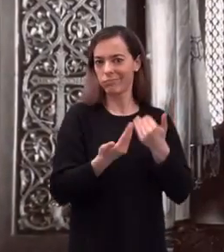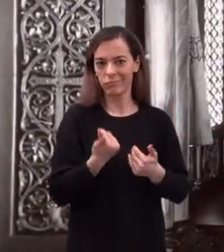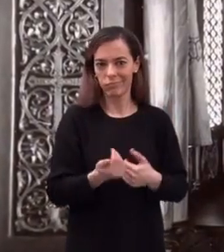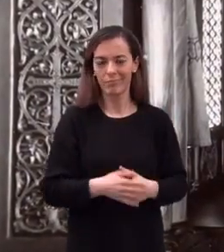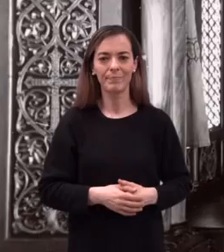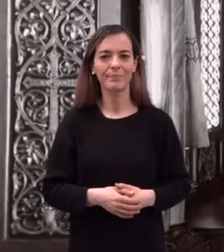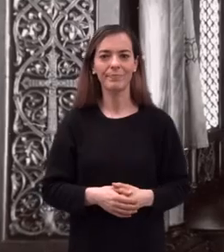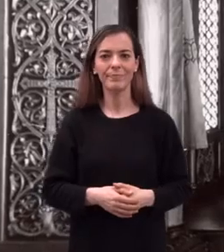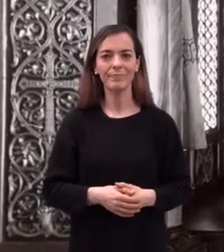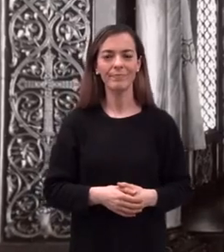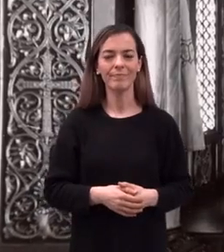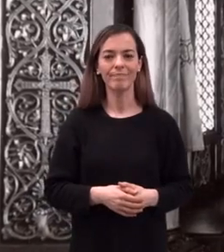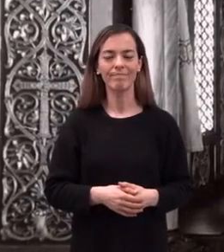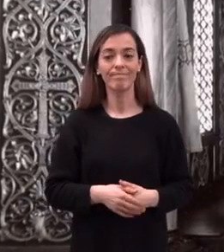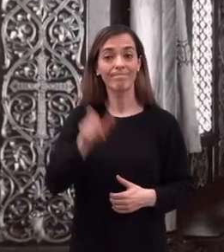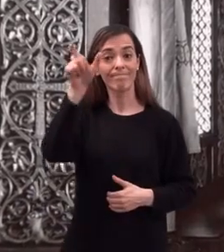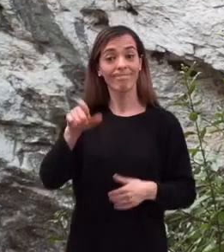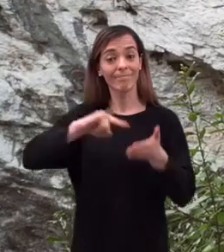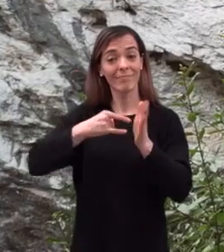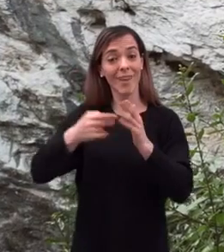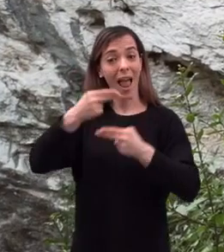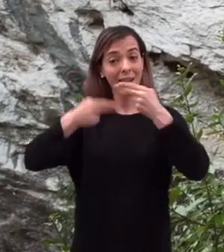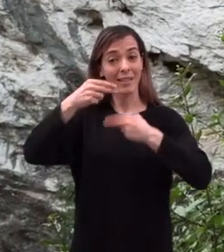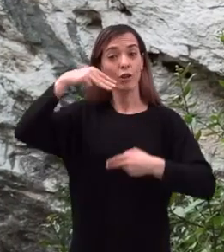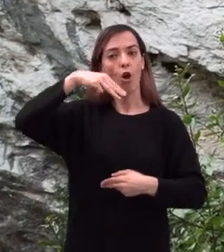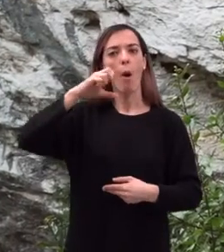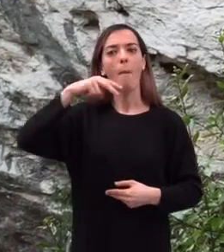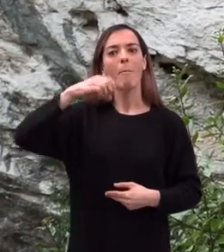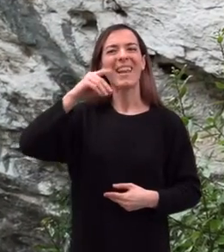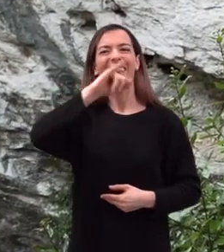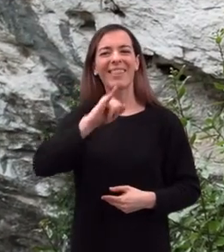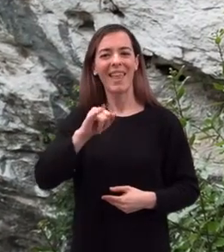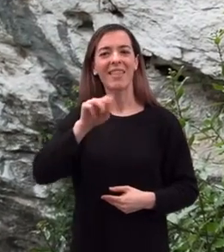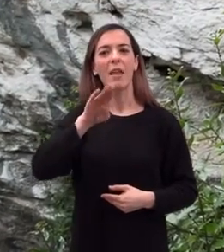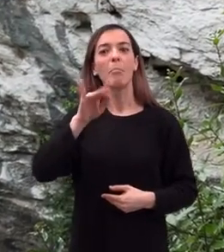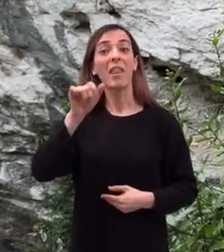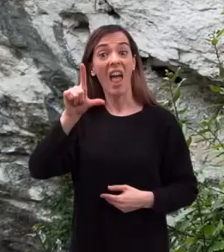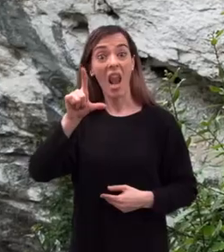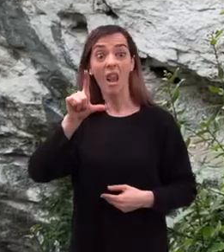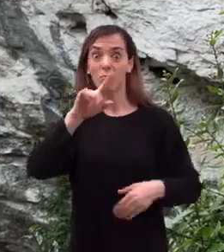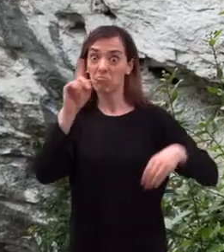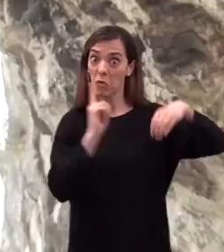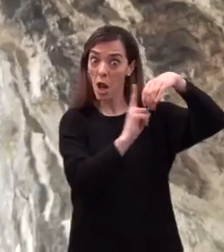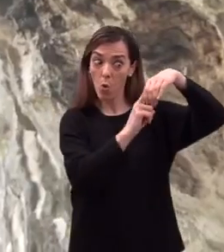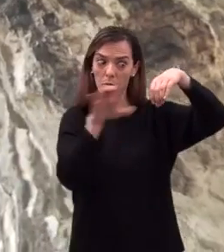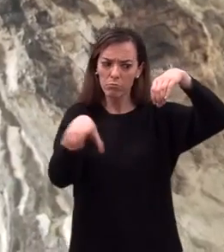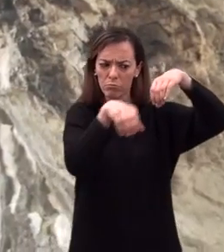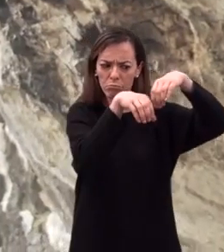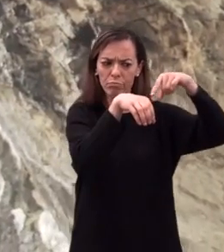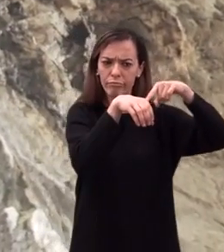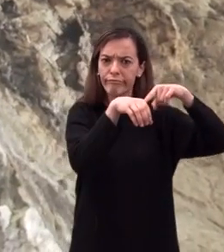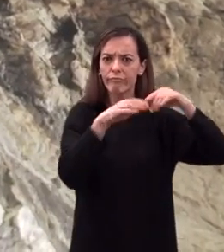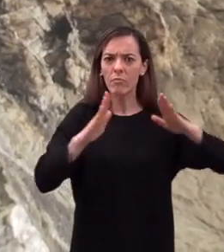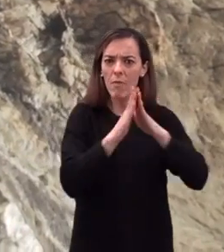el arquitecto Luis Menéndez Pidal edificó en la gruta una